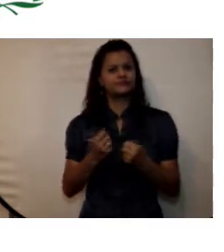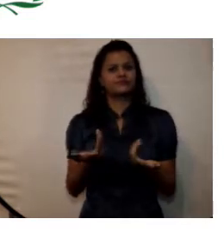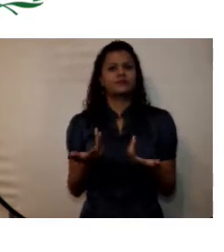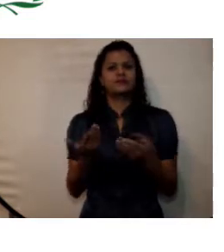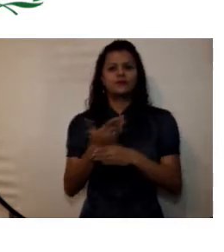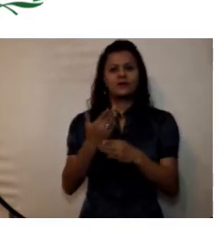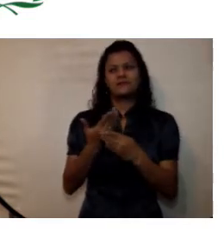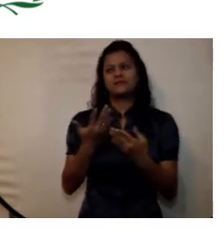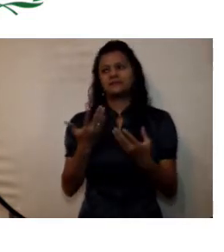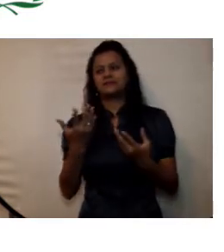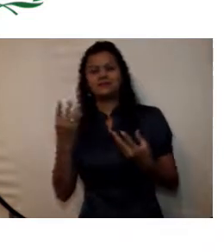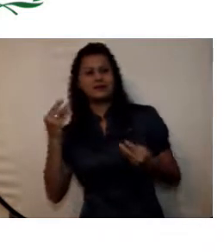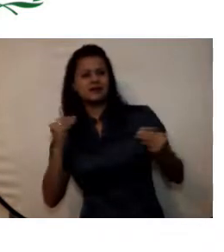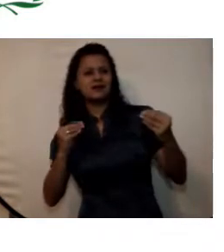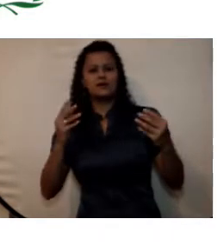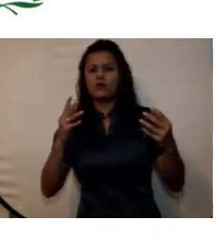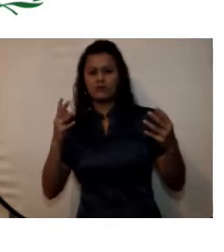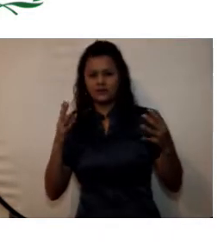facultades